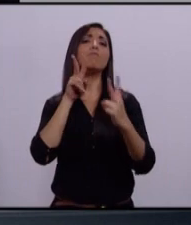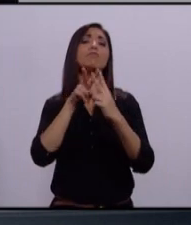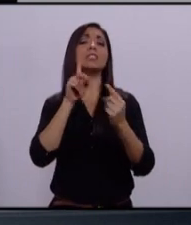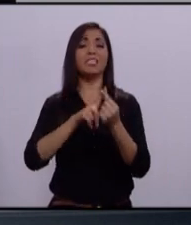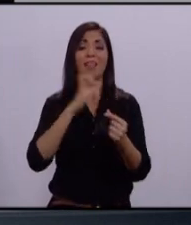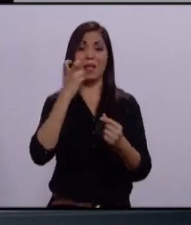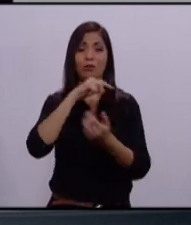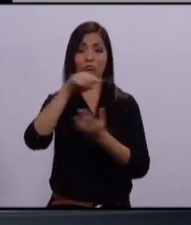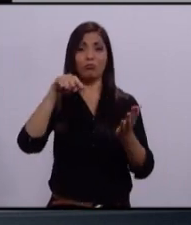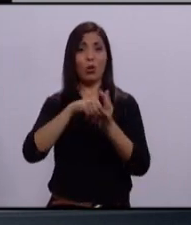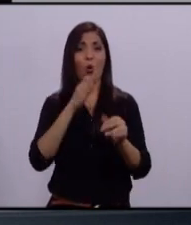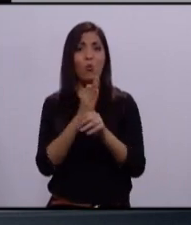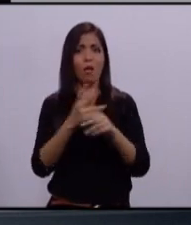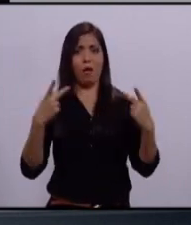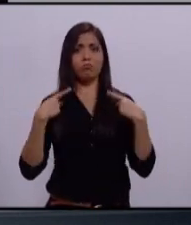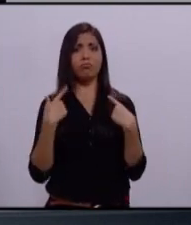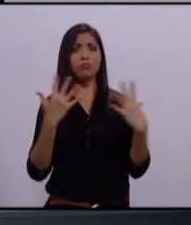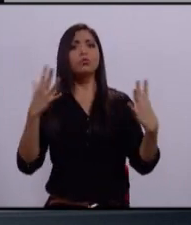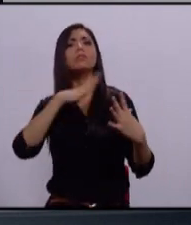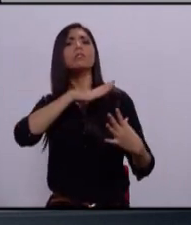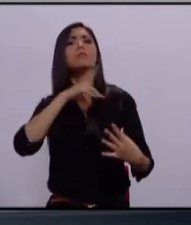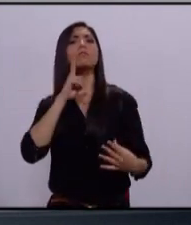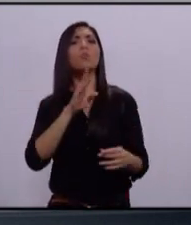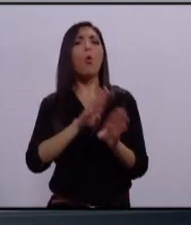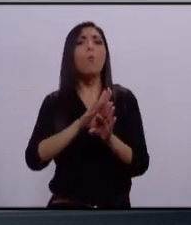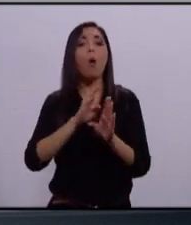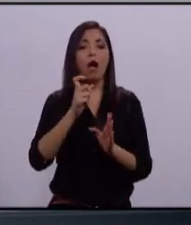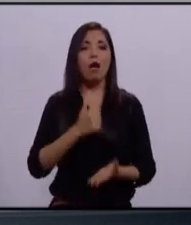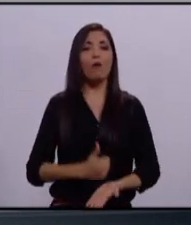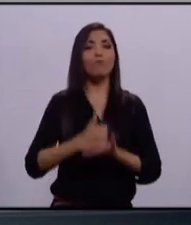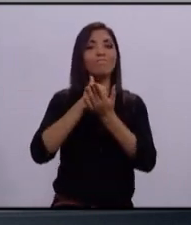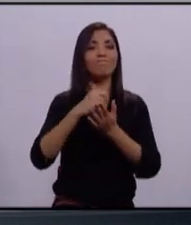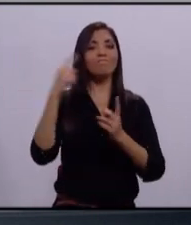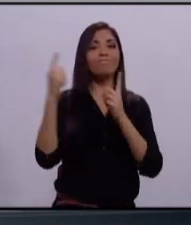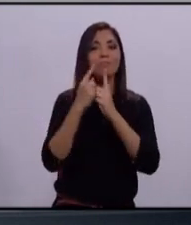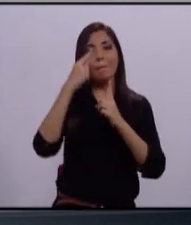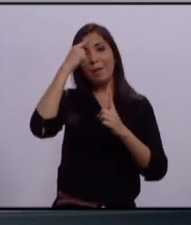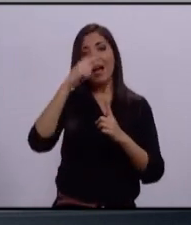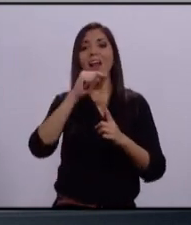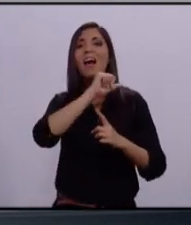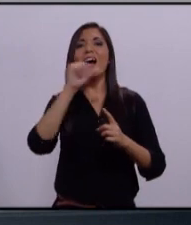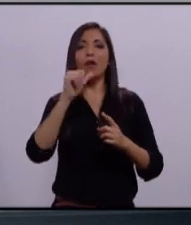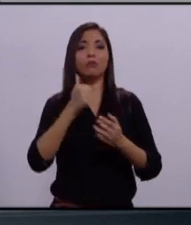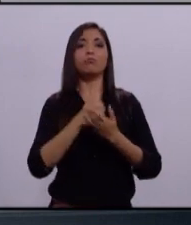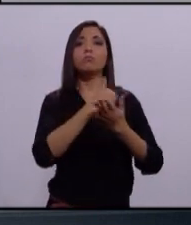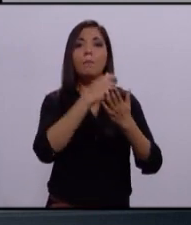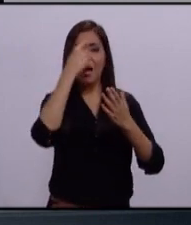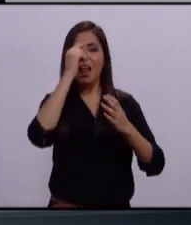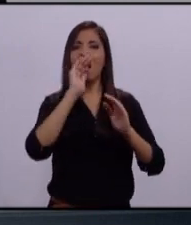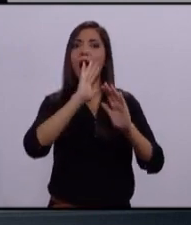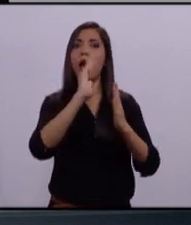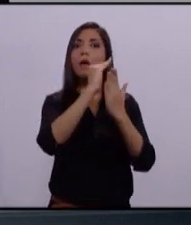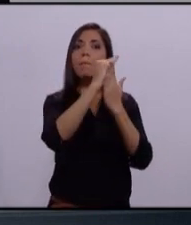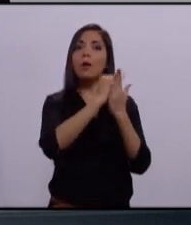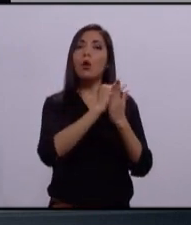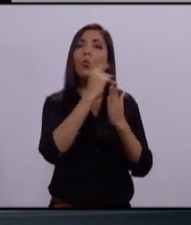sociedad, impulsamos una estrategia que ayudó a abatir en los secuestros en Jalisco de casi uno diario a solo